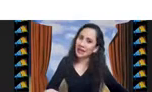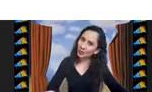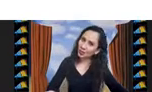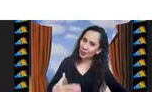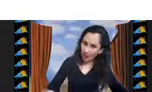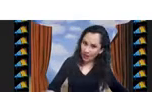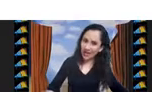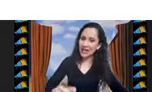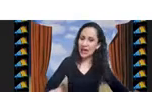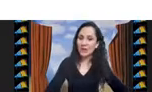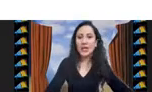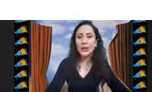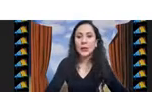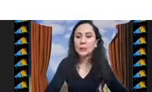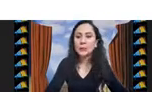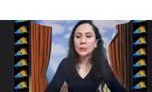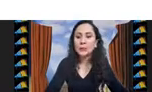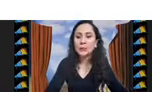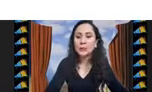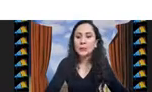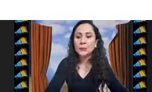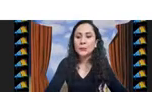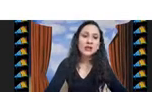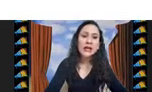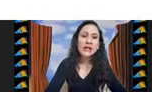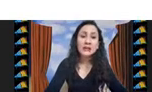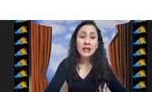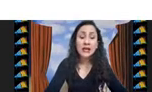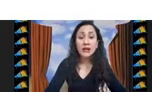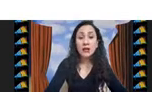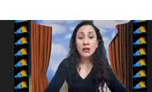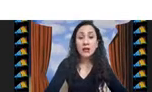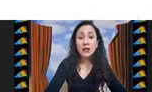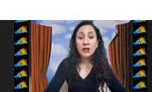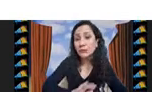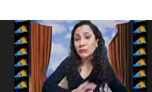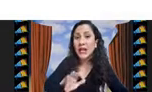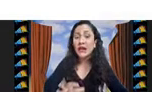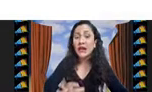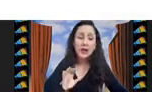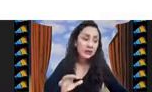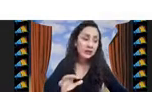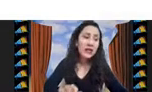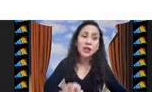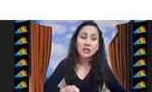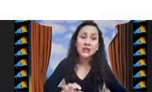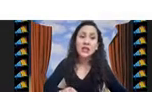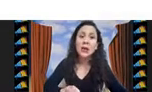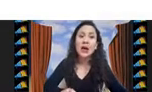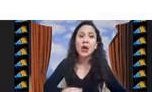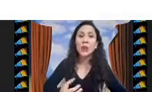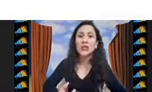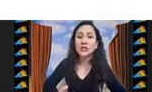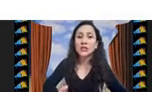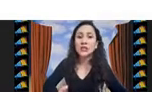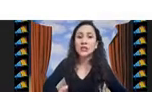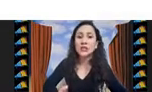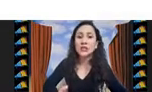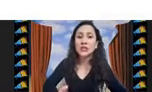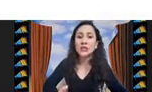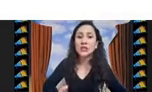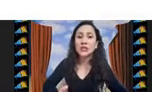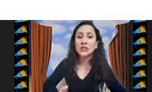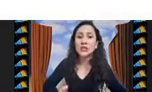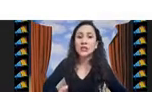bien y ante qué casos no le iría bien ¿no? Entonces lo que lo que espera lo que se espera con este trabajo pues es